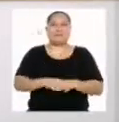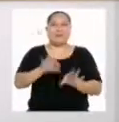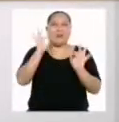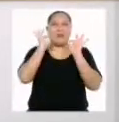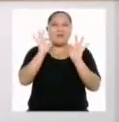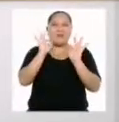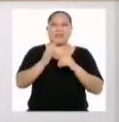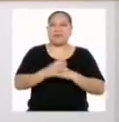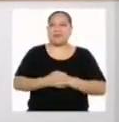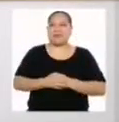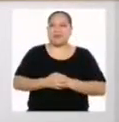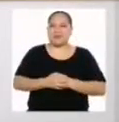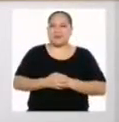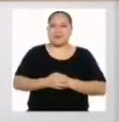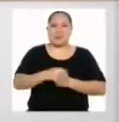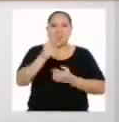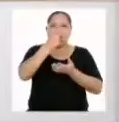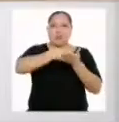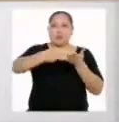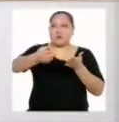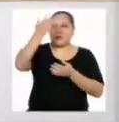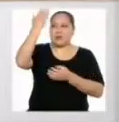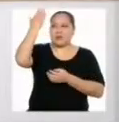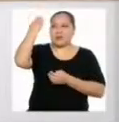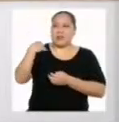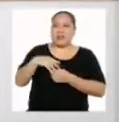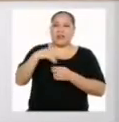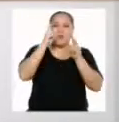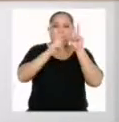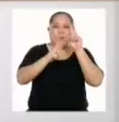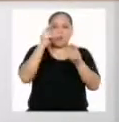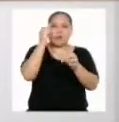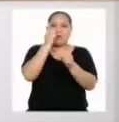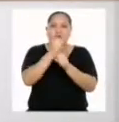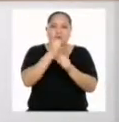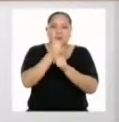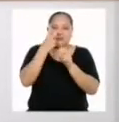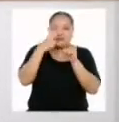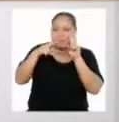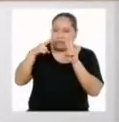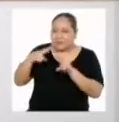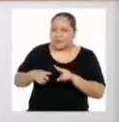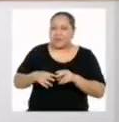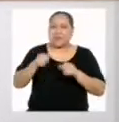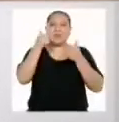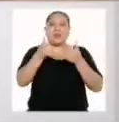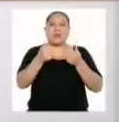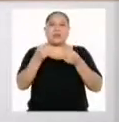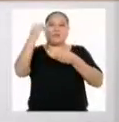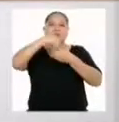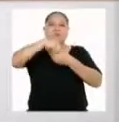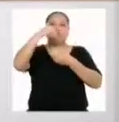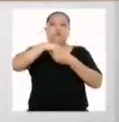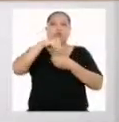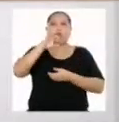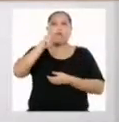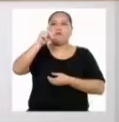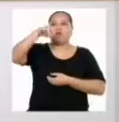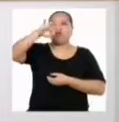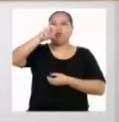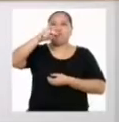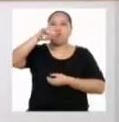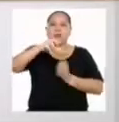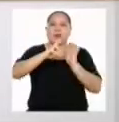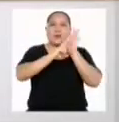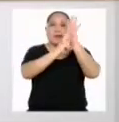¡Excelente! En las dos semanas anteriores, trabajamos situaciones cotidianas en las cuales estaban involucradas las funciones y logramos